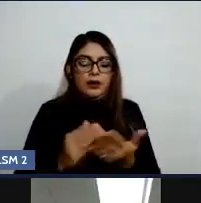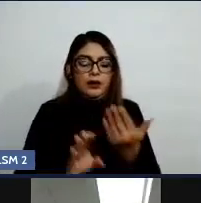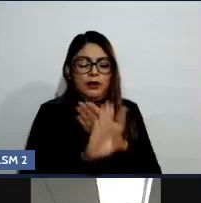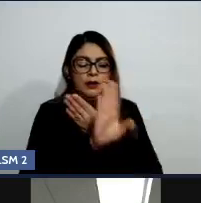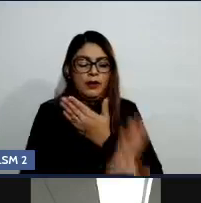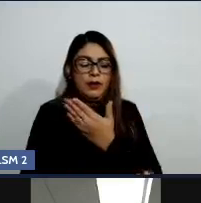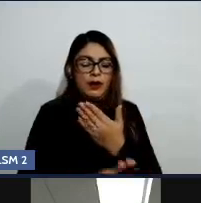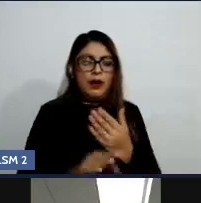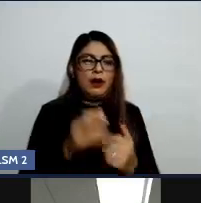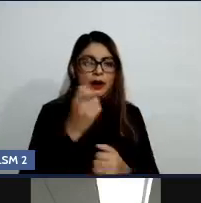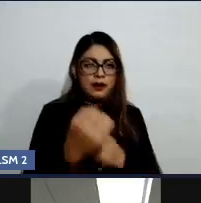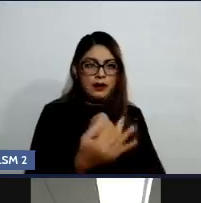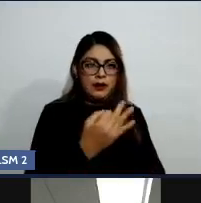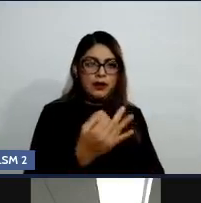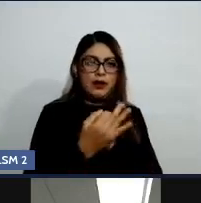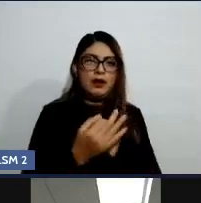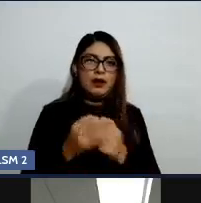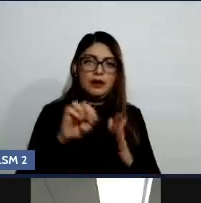La que sigue, por favor.